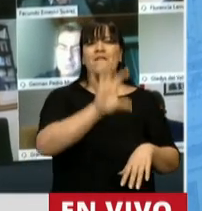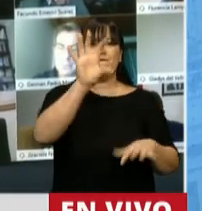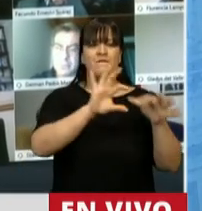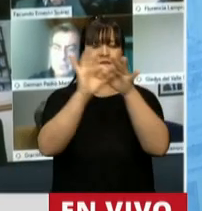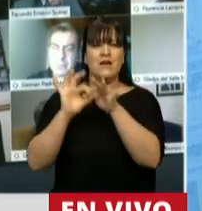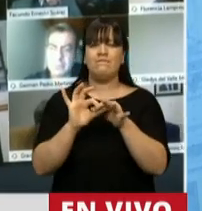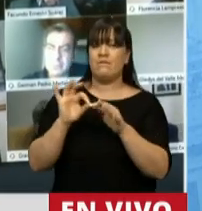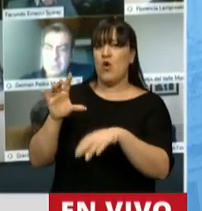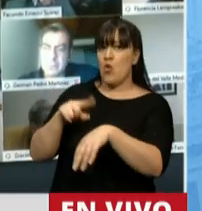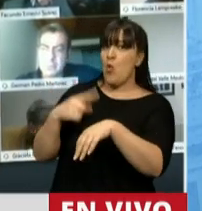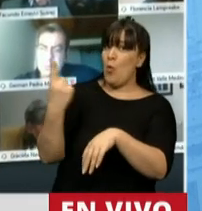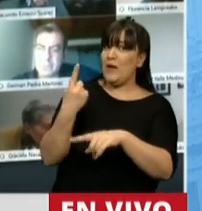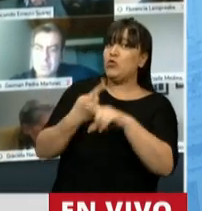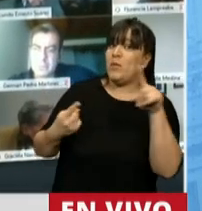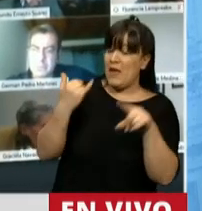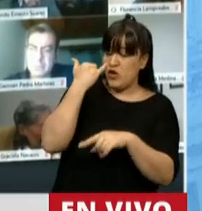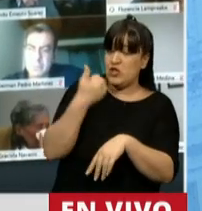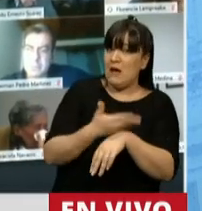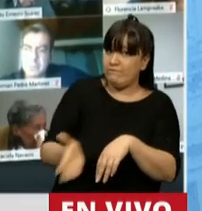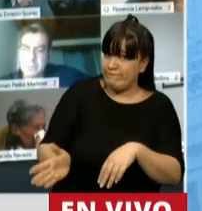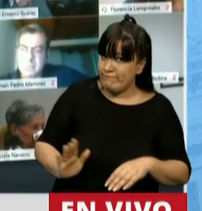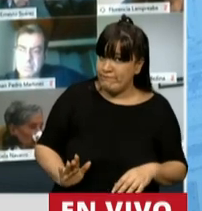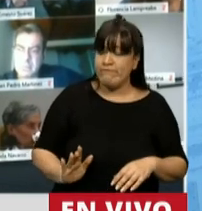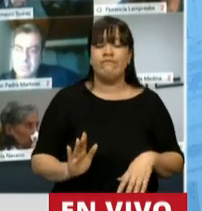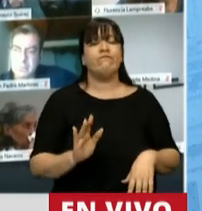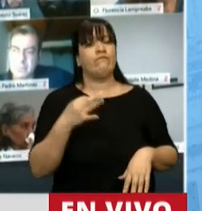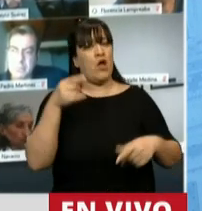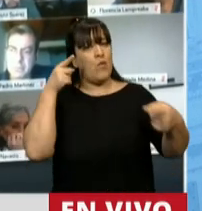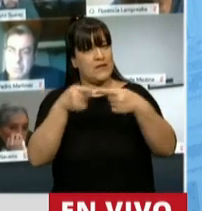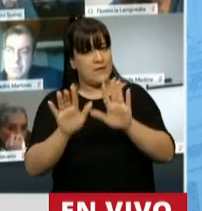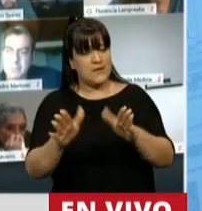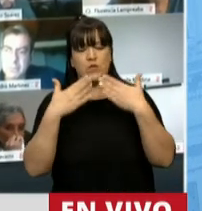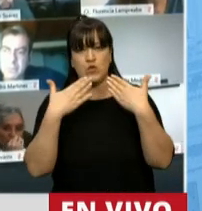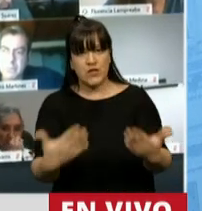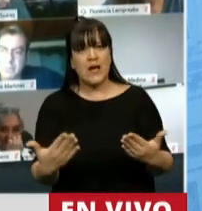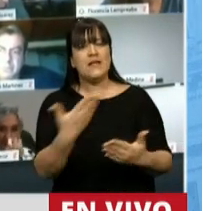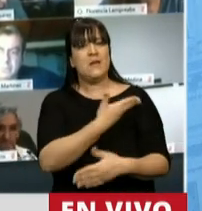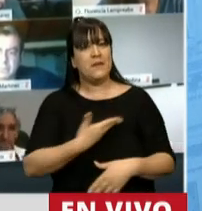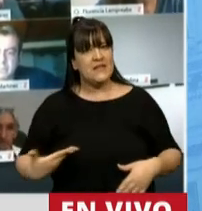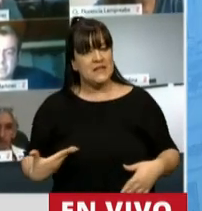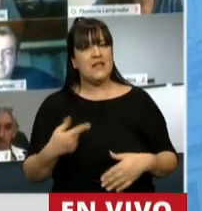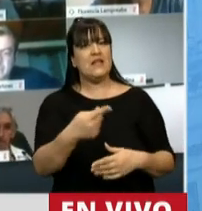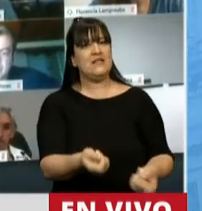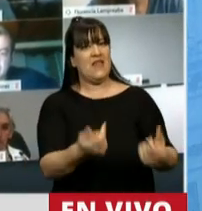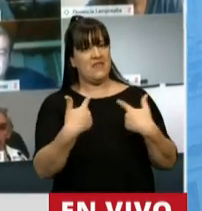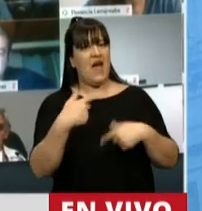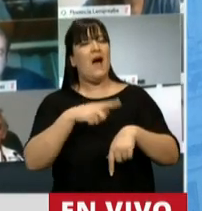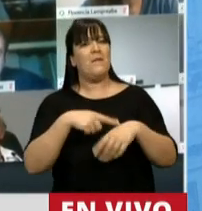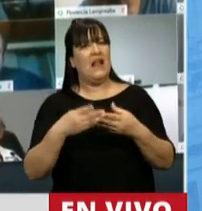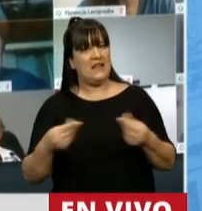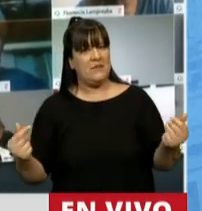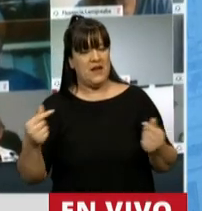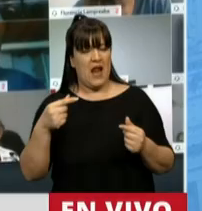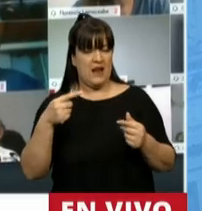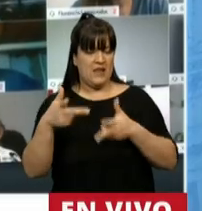Diputado, llevo un minuto y medio pasado en su tiempo. Ahí sí tenemos que apuntar. Muchas gracias, señor presidente, por su voluntad para dejarme terminar la idea.